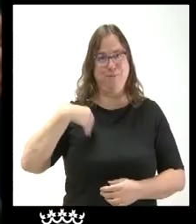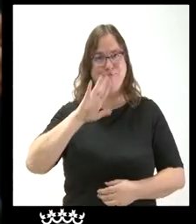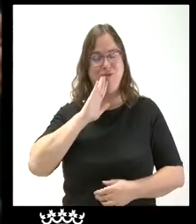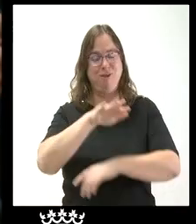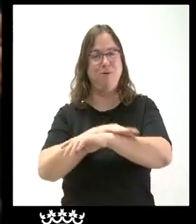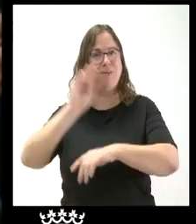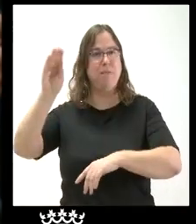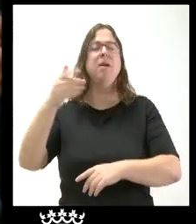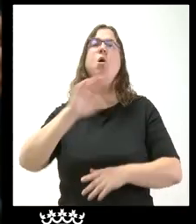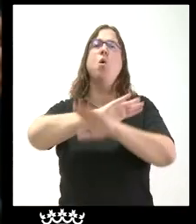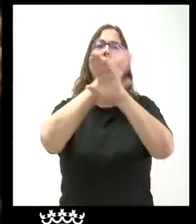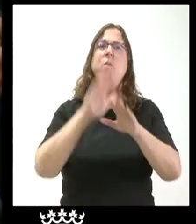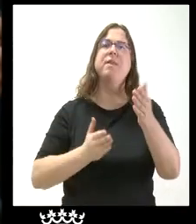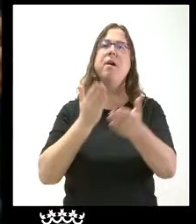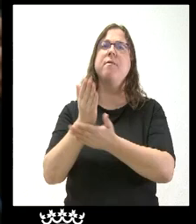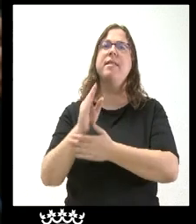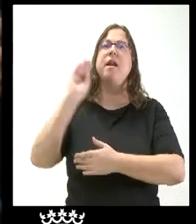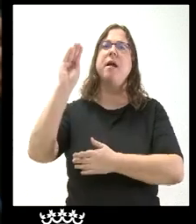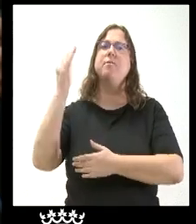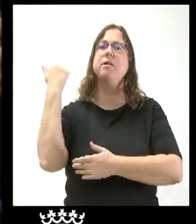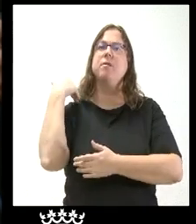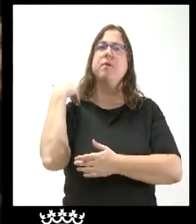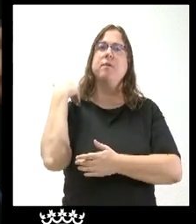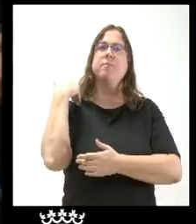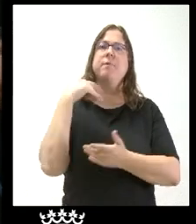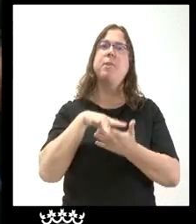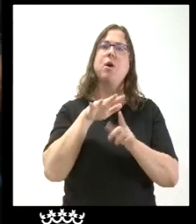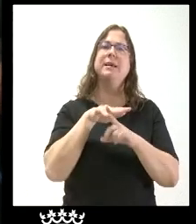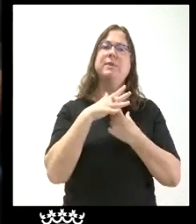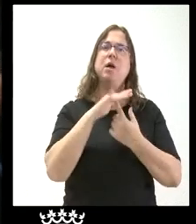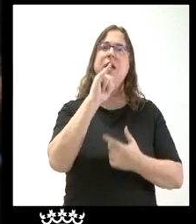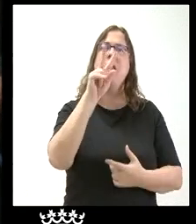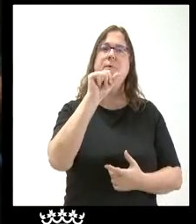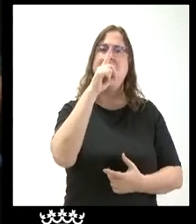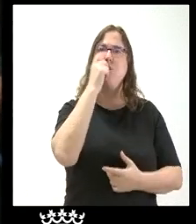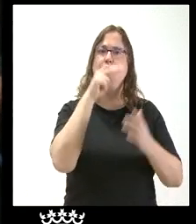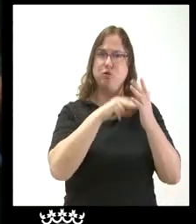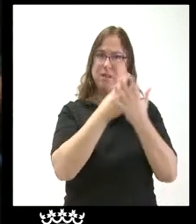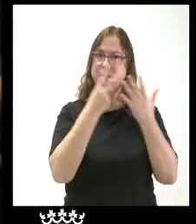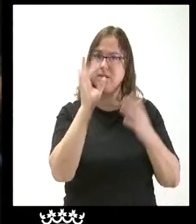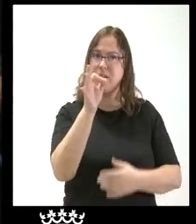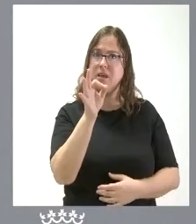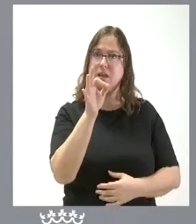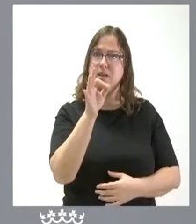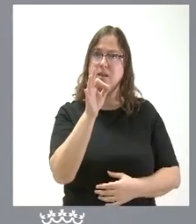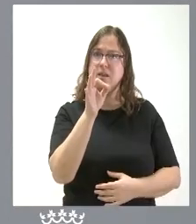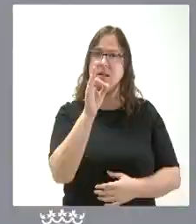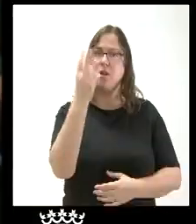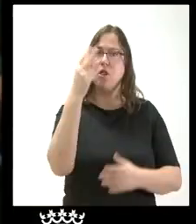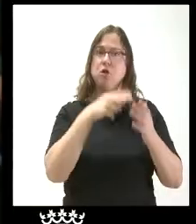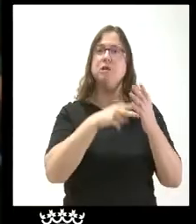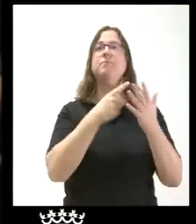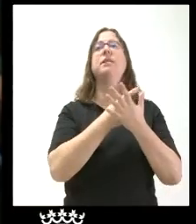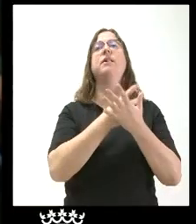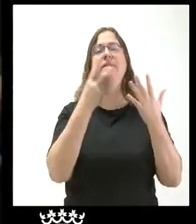última vez que reclamó la Junta el requerimiento fue con la situación del IVA de 2017 2017 era